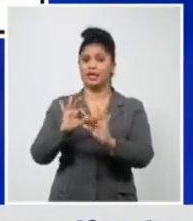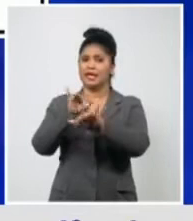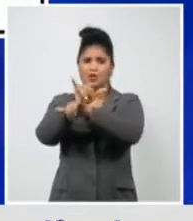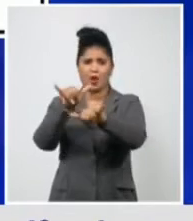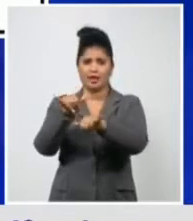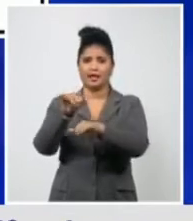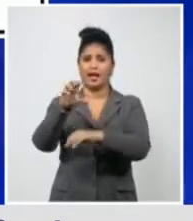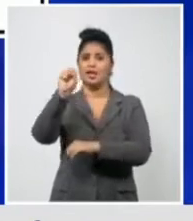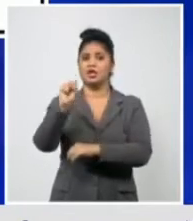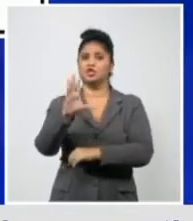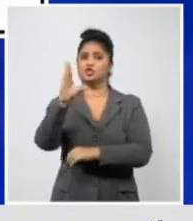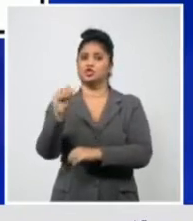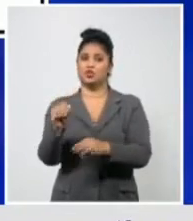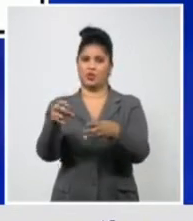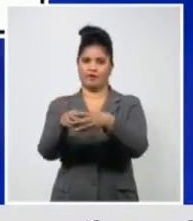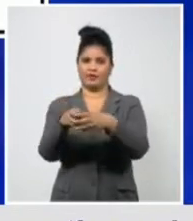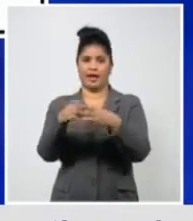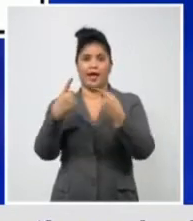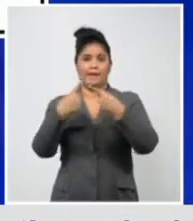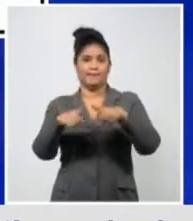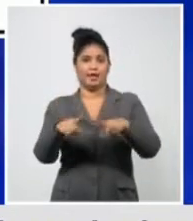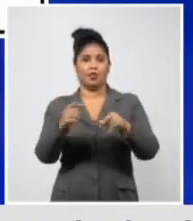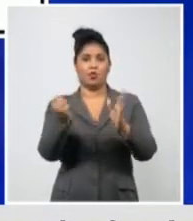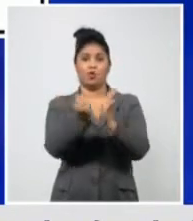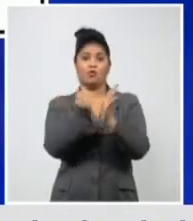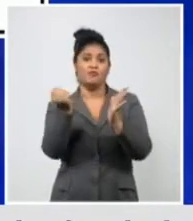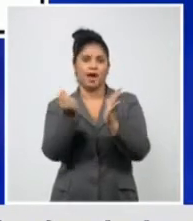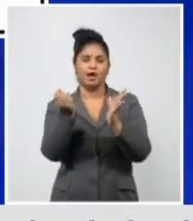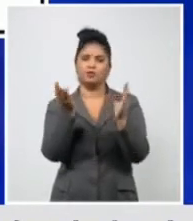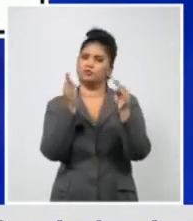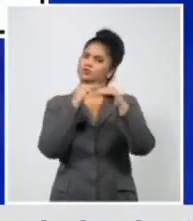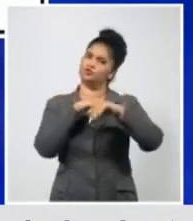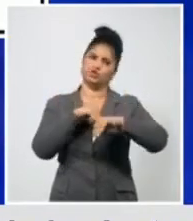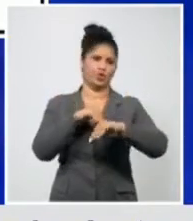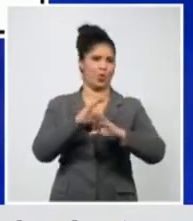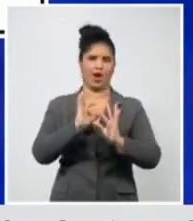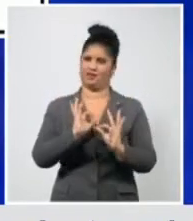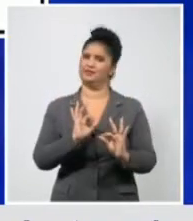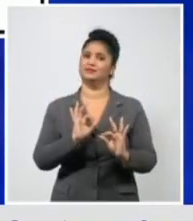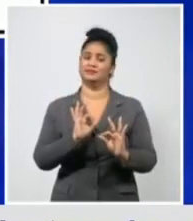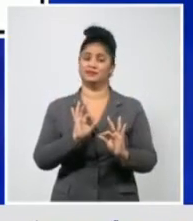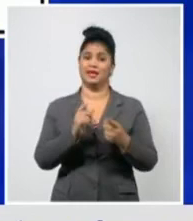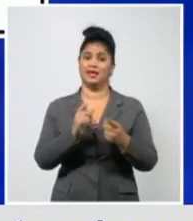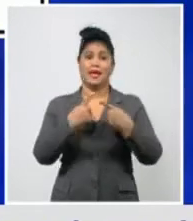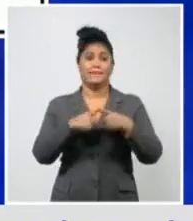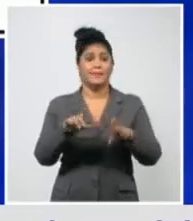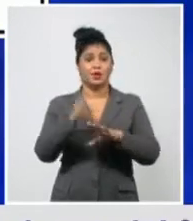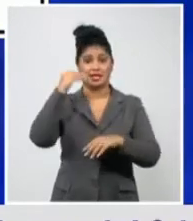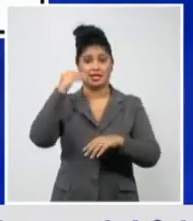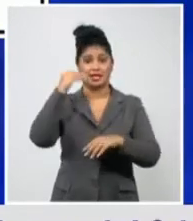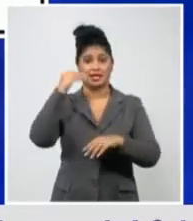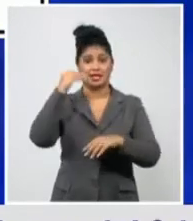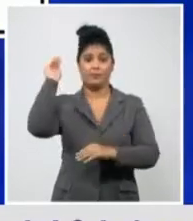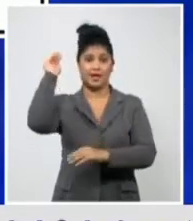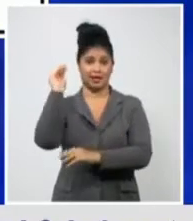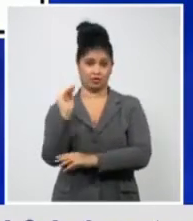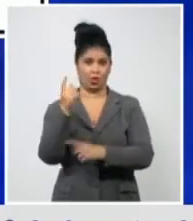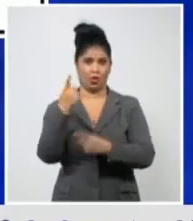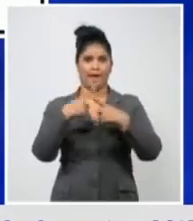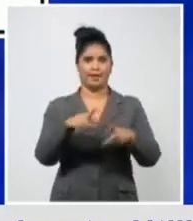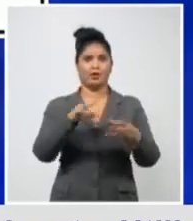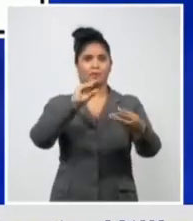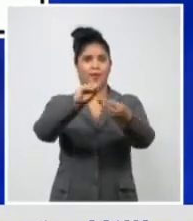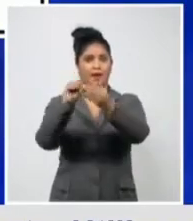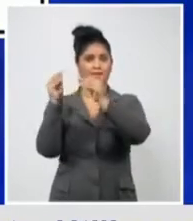lo podemos descartar. Pero sabemos que entró, se hicieron todas las medidas